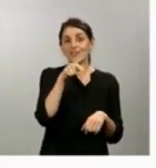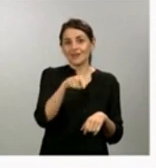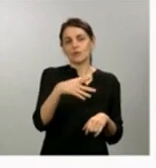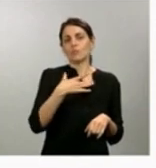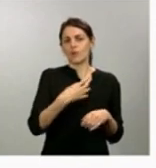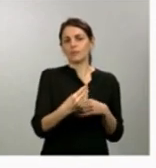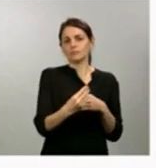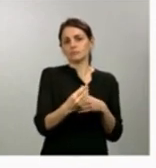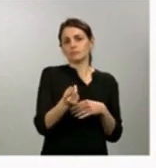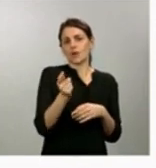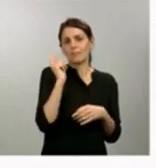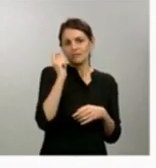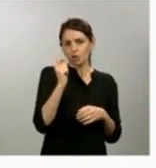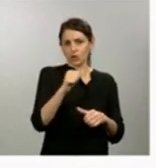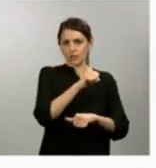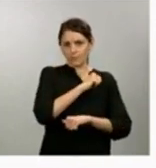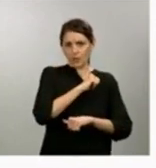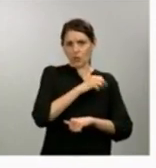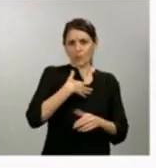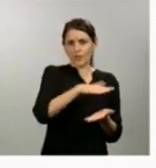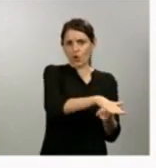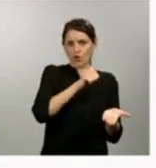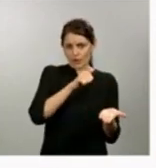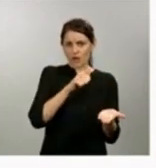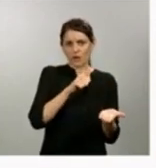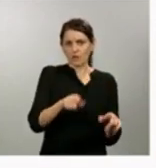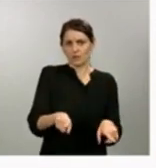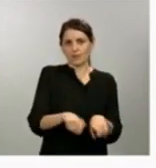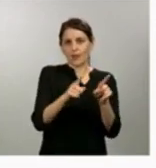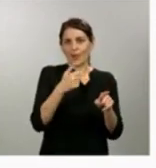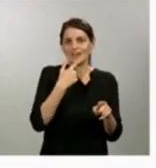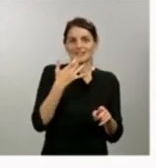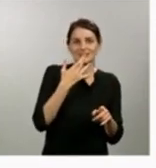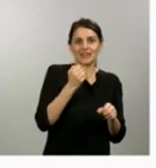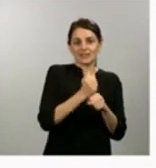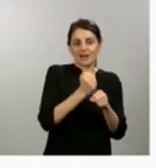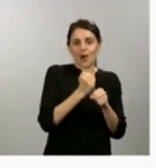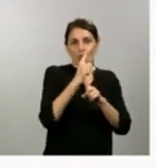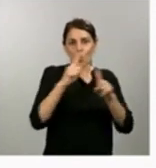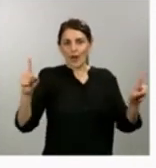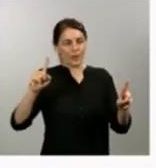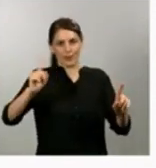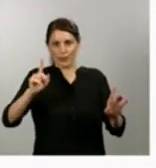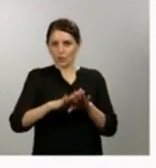el periodo mínimo y no se considera el periodo usado para prestaciones futuras. Esta es una medida